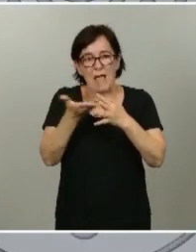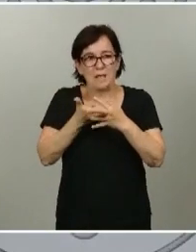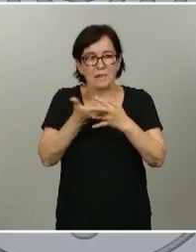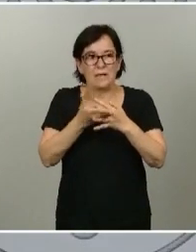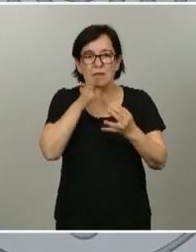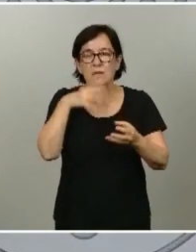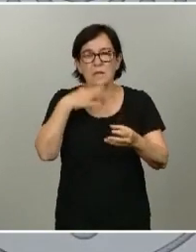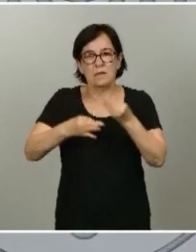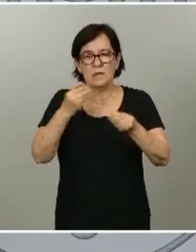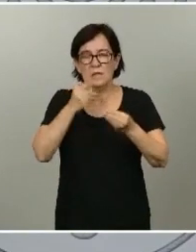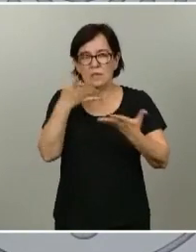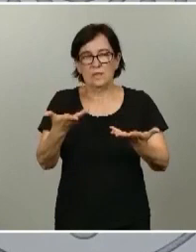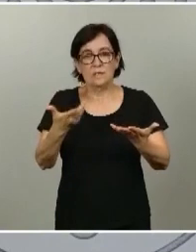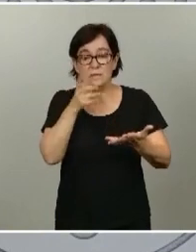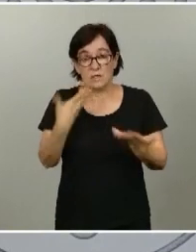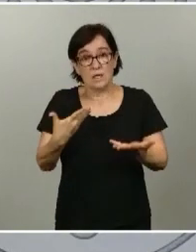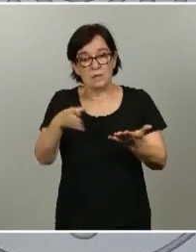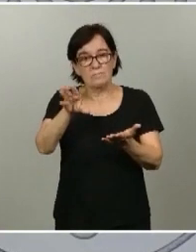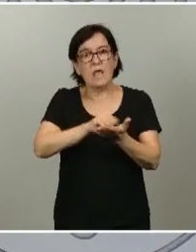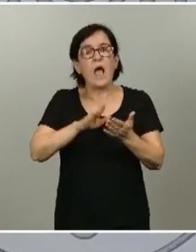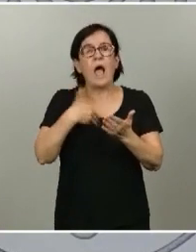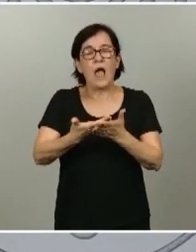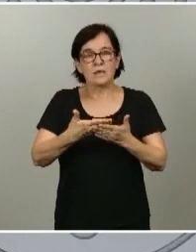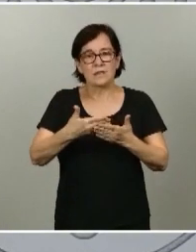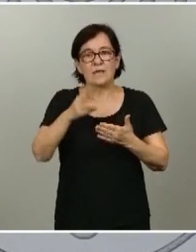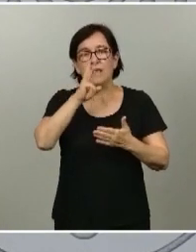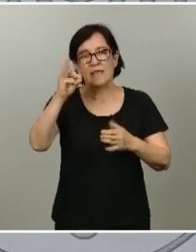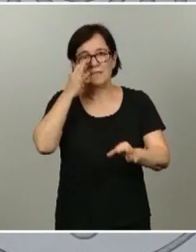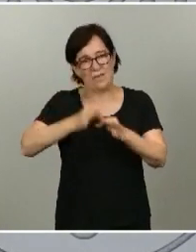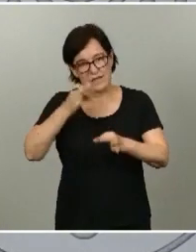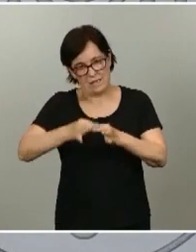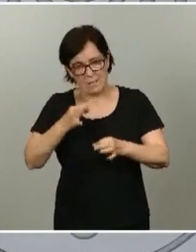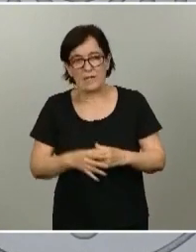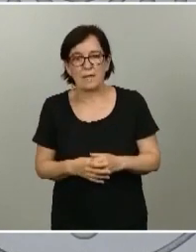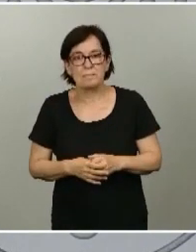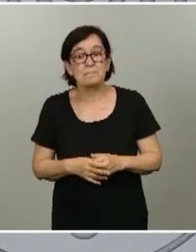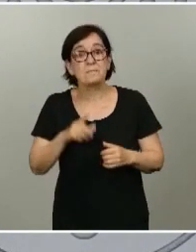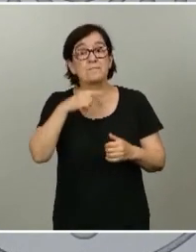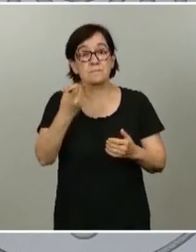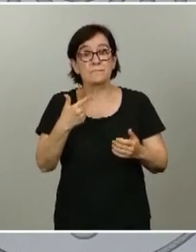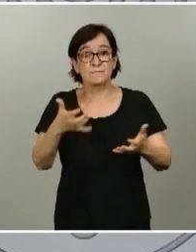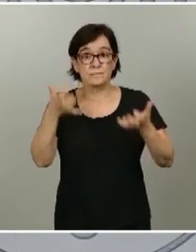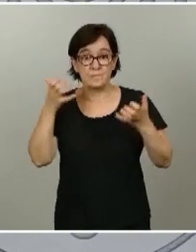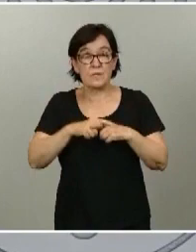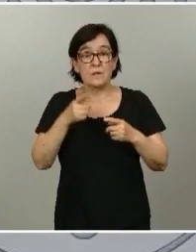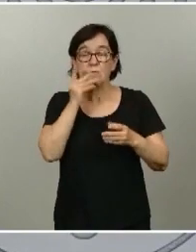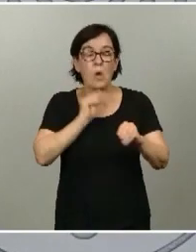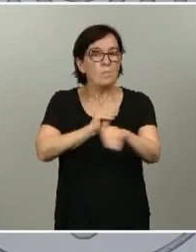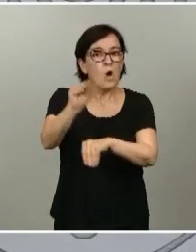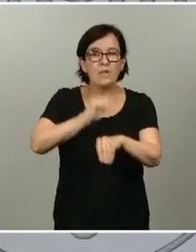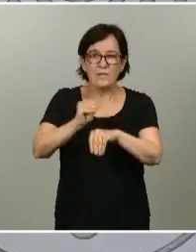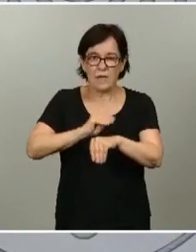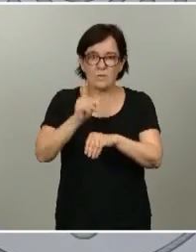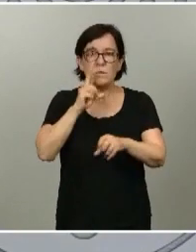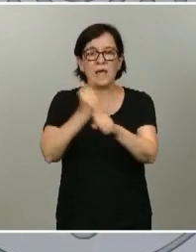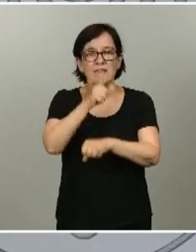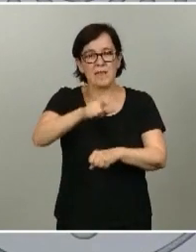exoneraciones vigentes hasta el próximo día 30 de septiembre. Se obtiene así una mayor bonificación para los trabajadores que